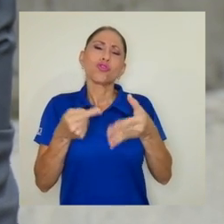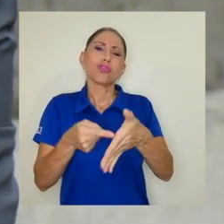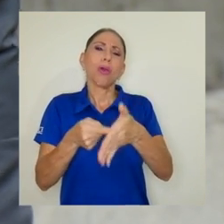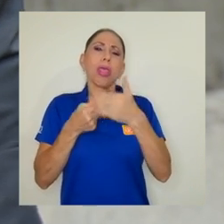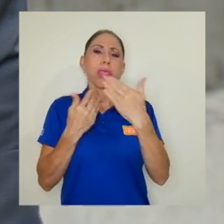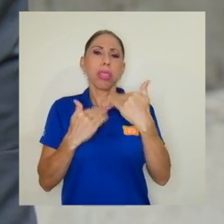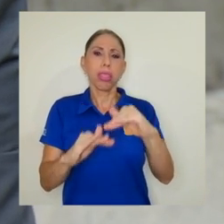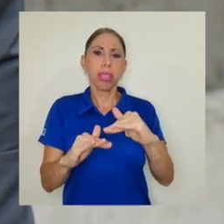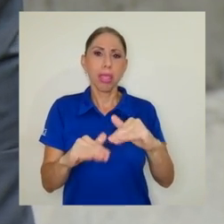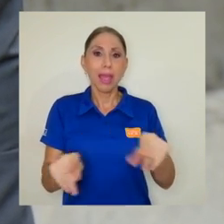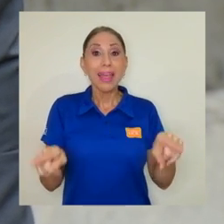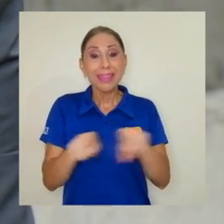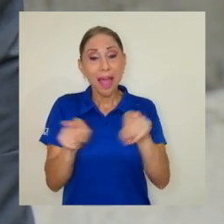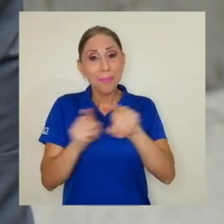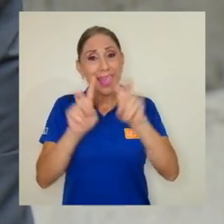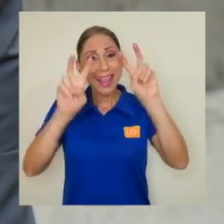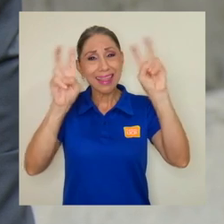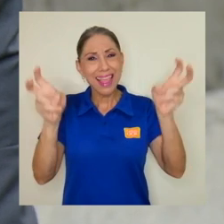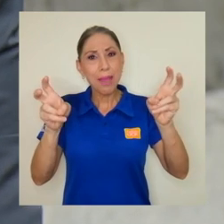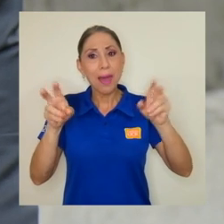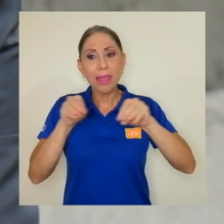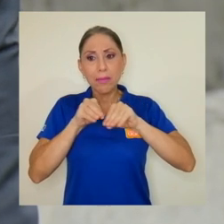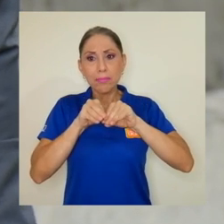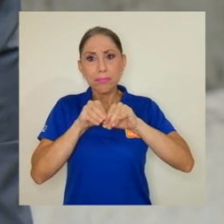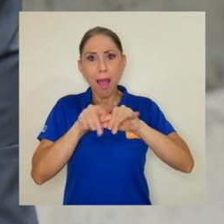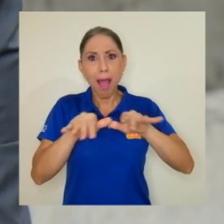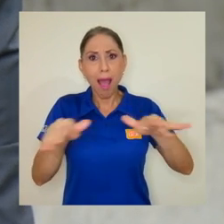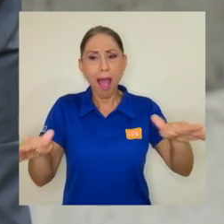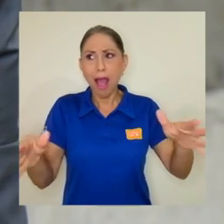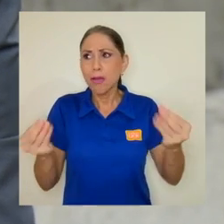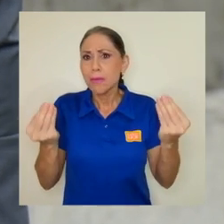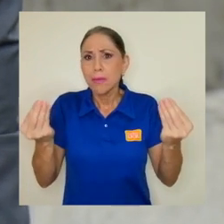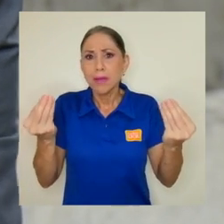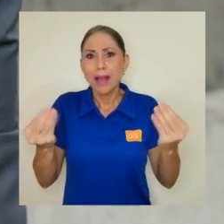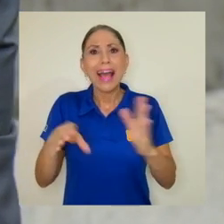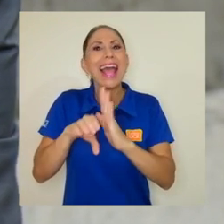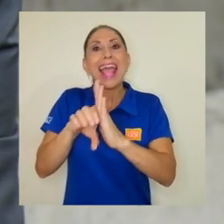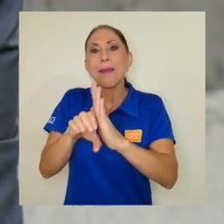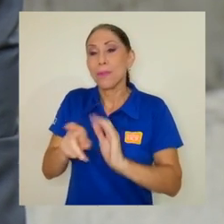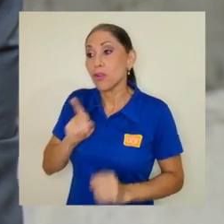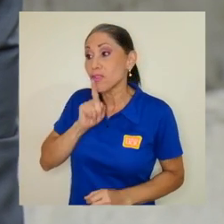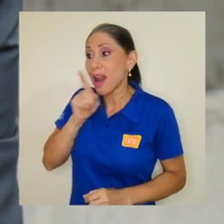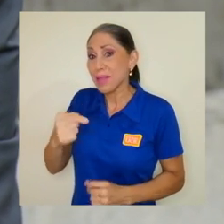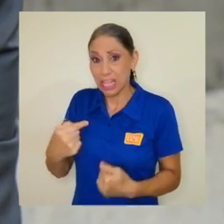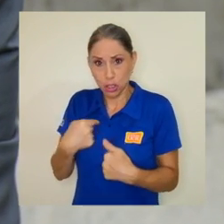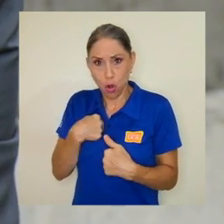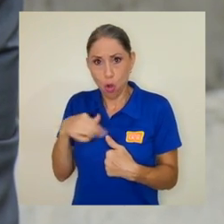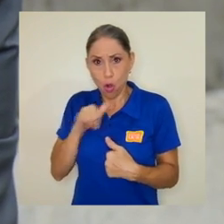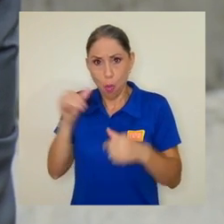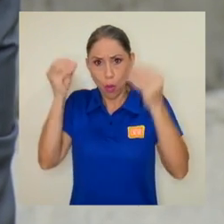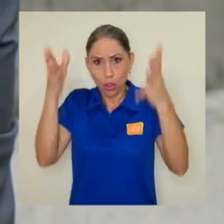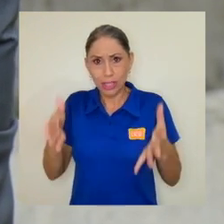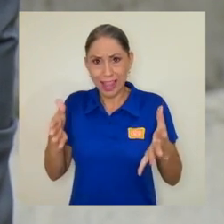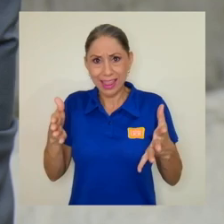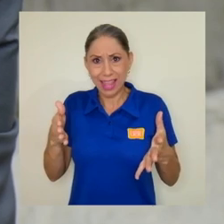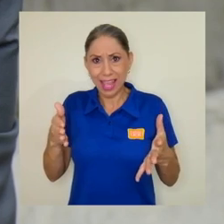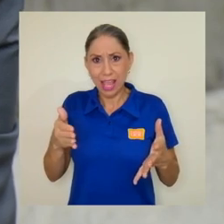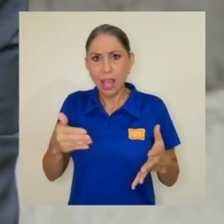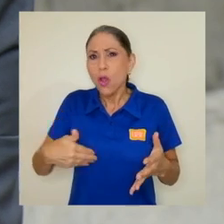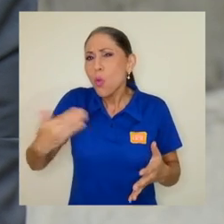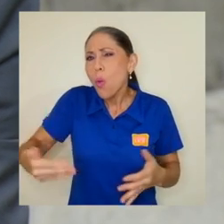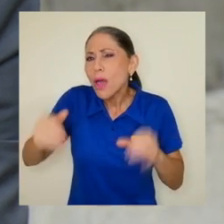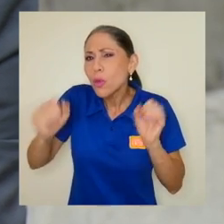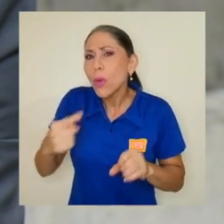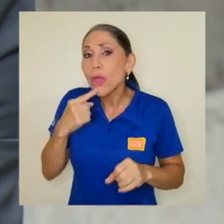incluso el tema de masificación, o sea, realmente cuando yo docente puedo en este momento decir, esta